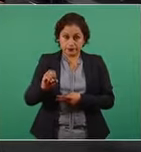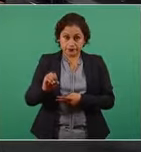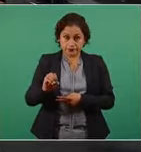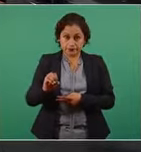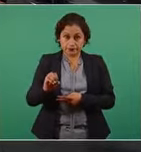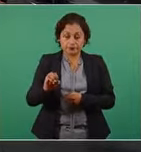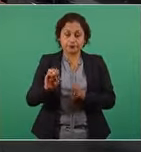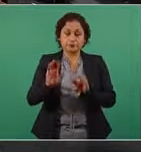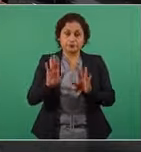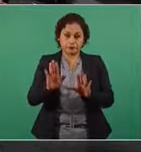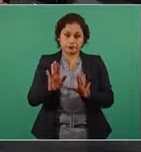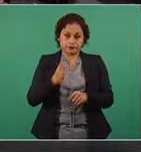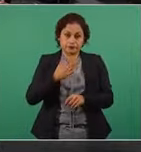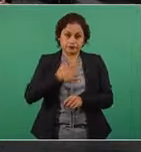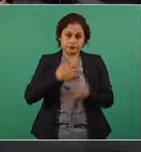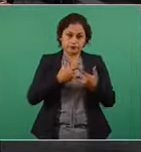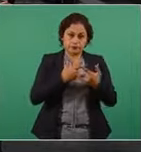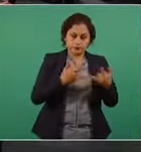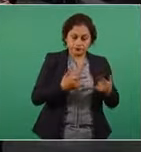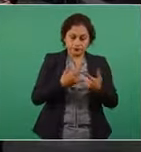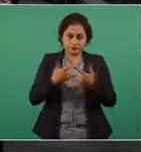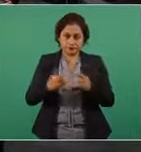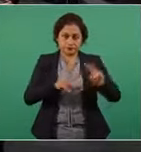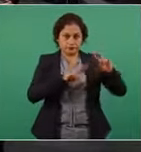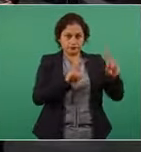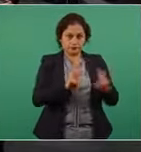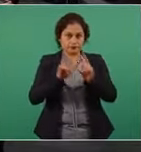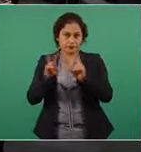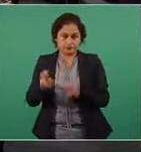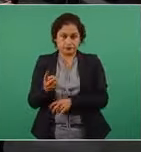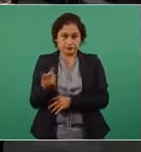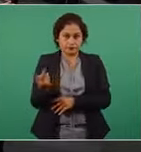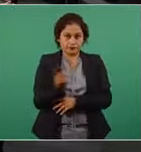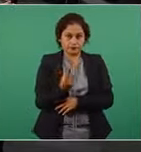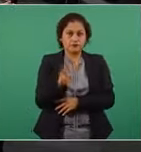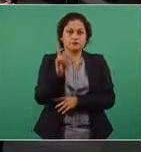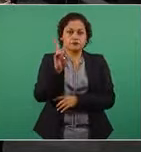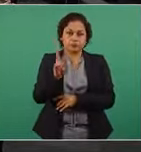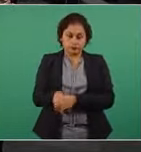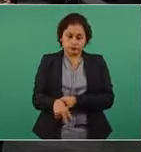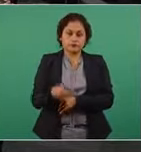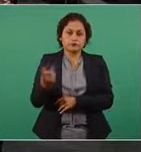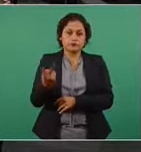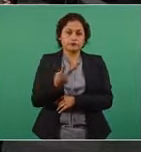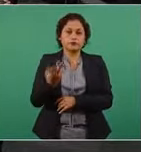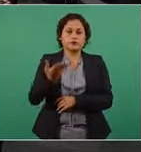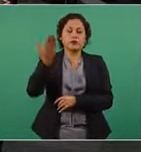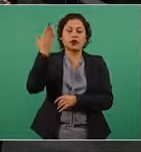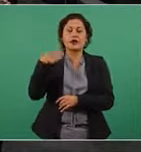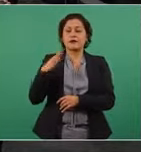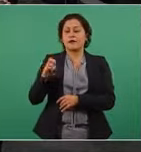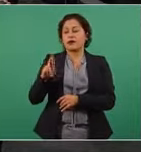dos temas es del primero que son de los sobrevivientes de la barcaza 269